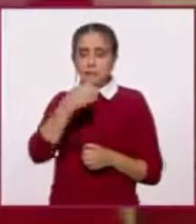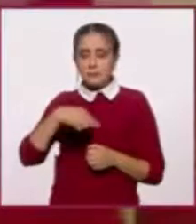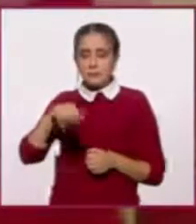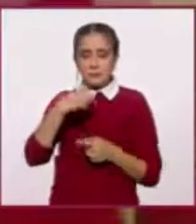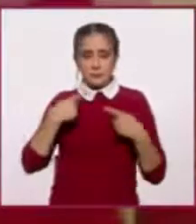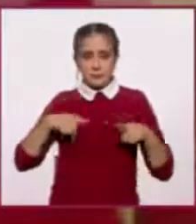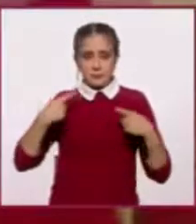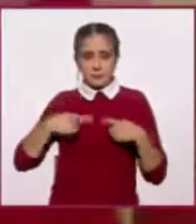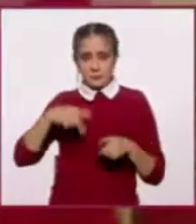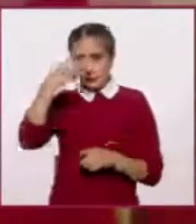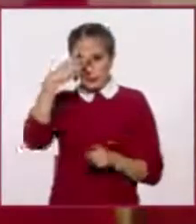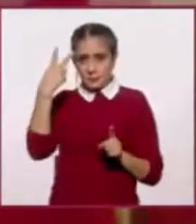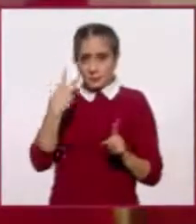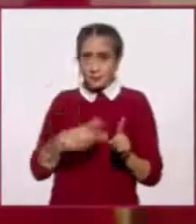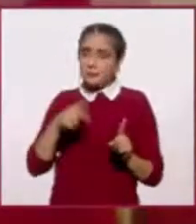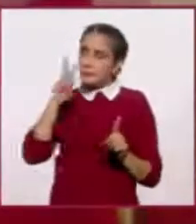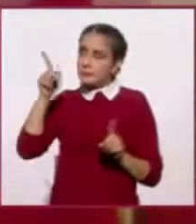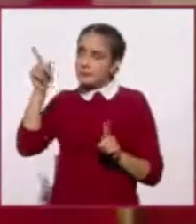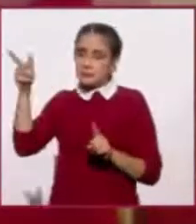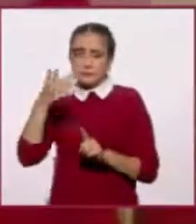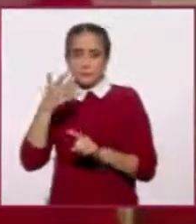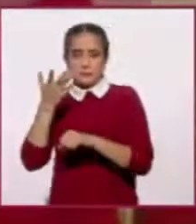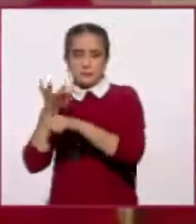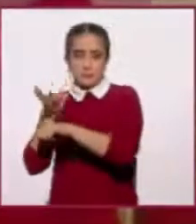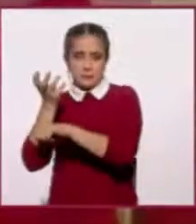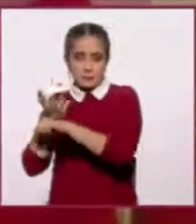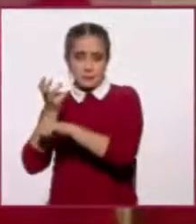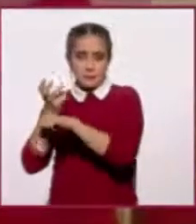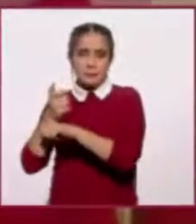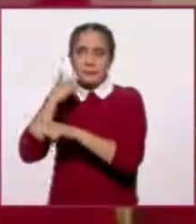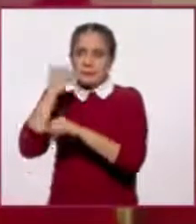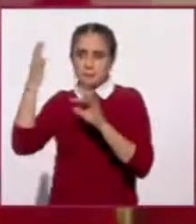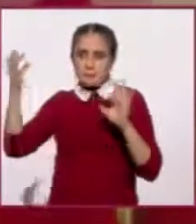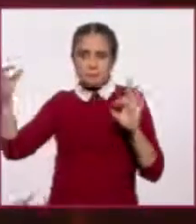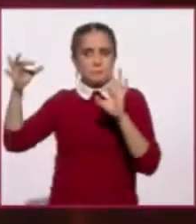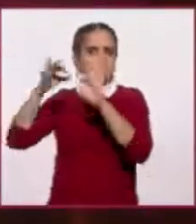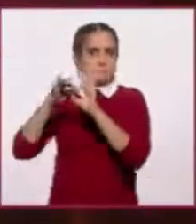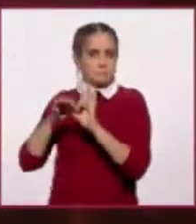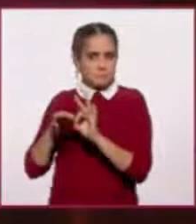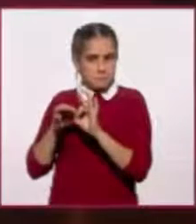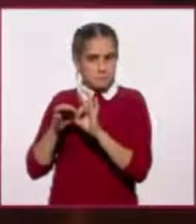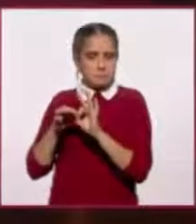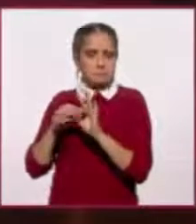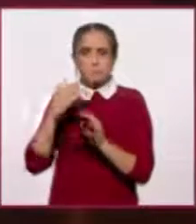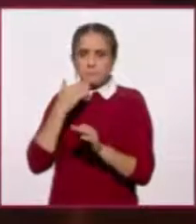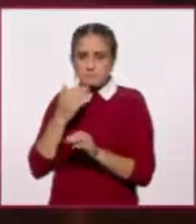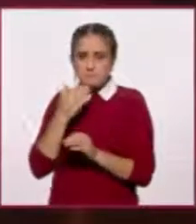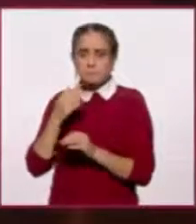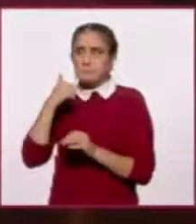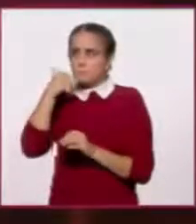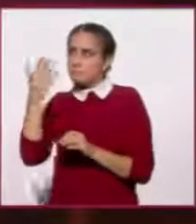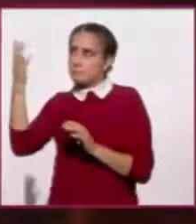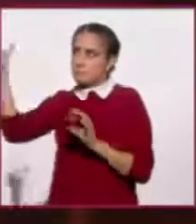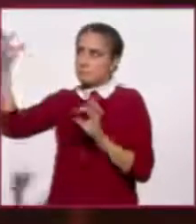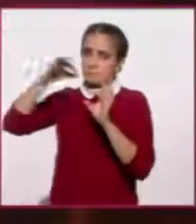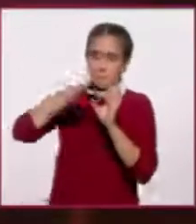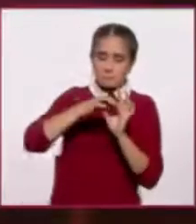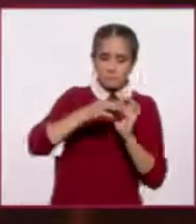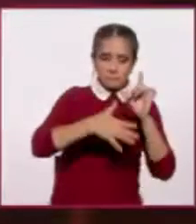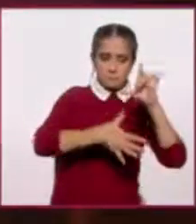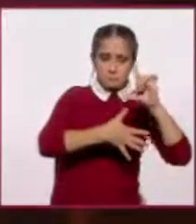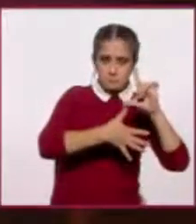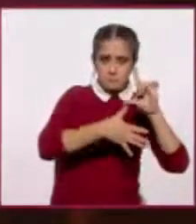respecto a Estados Unidos, y lo ponemos como un dilema, que deberíamos estar más cerca de Estados Unidos o más cerca de América Latina.